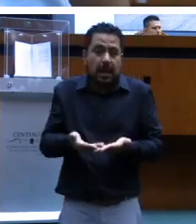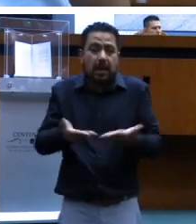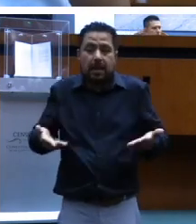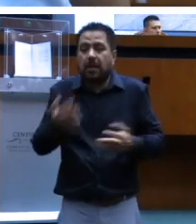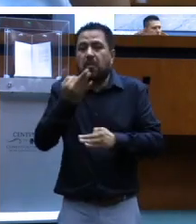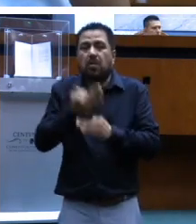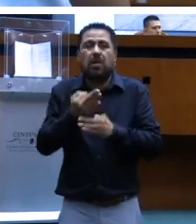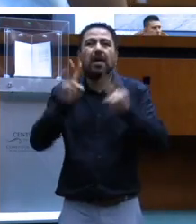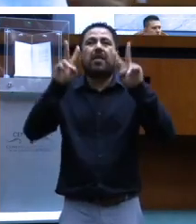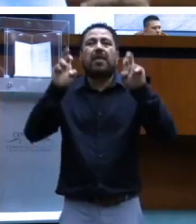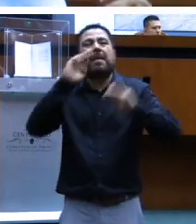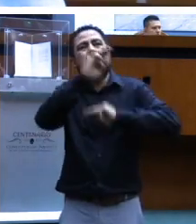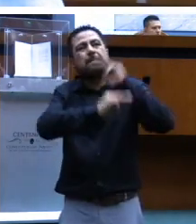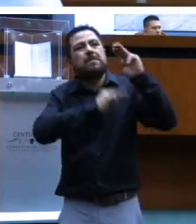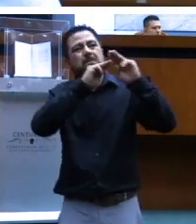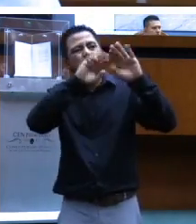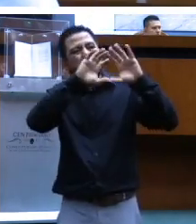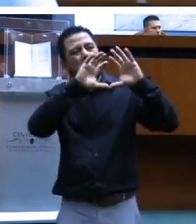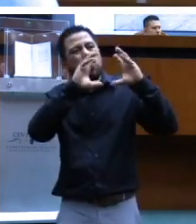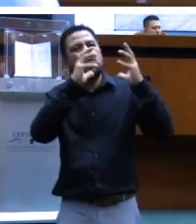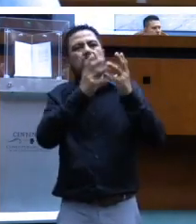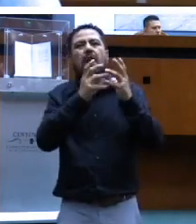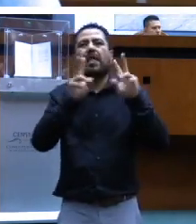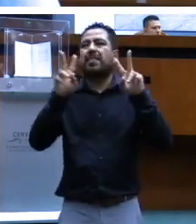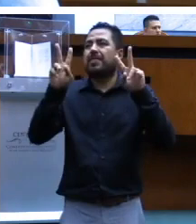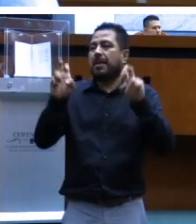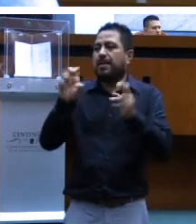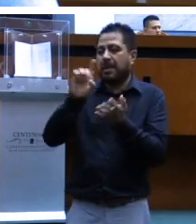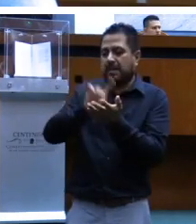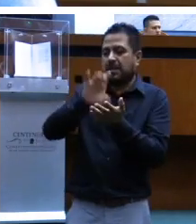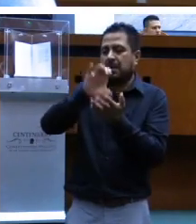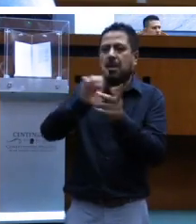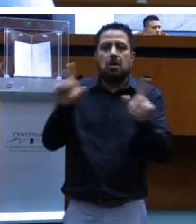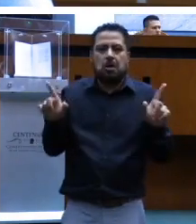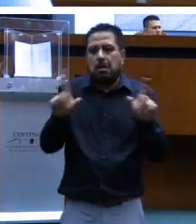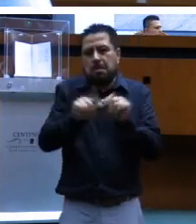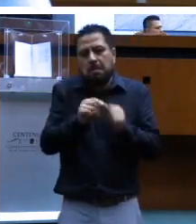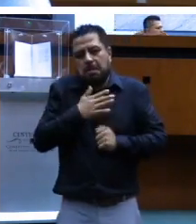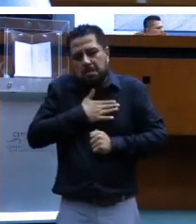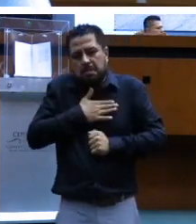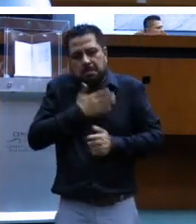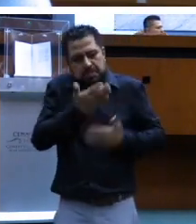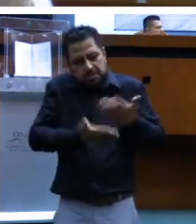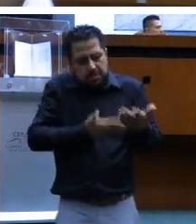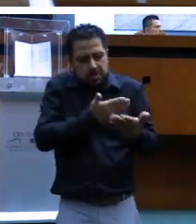el tema a nivel mundial es la perspectiva de discapacidad. Eso sería nuestra participación. Muchísimas gracias.